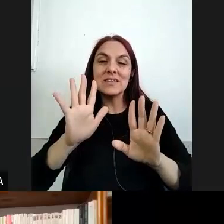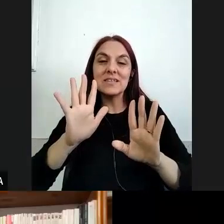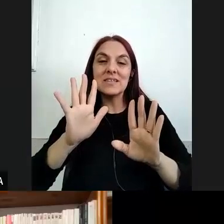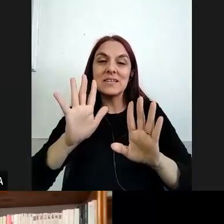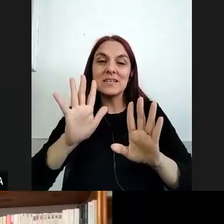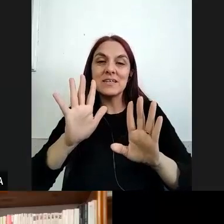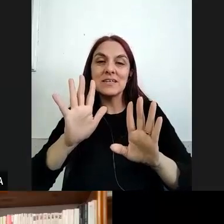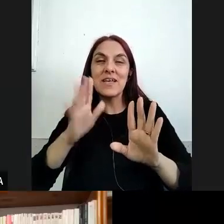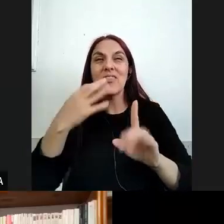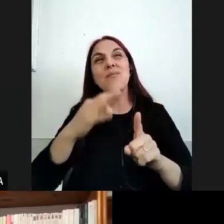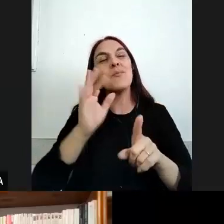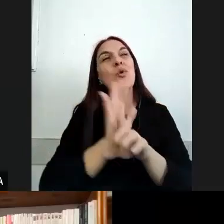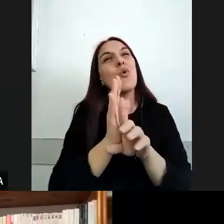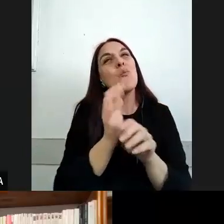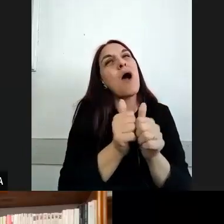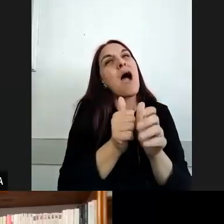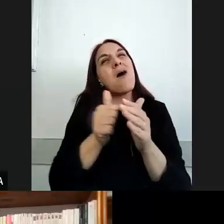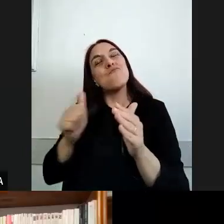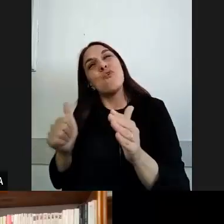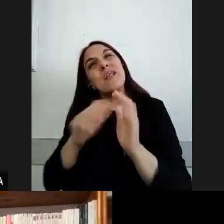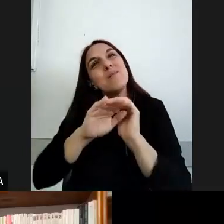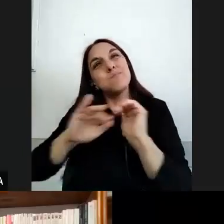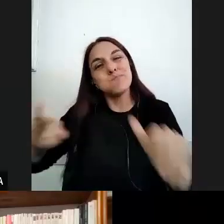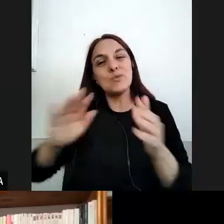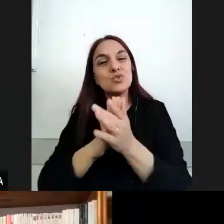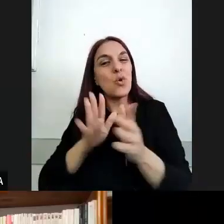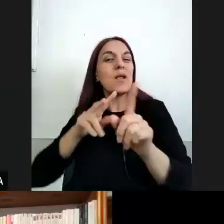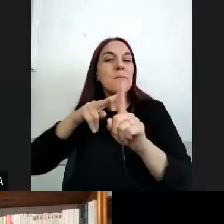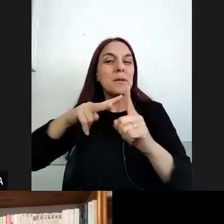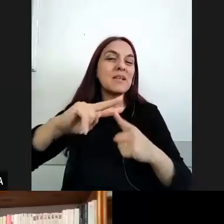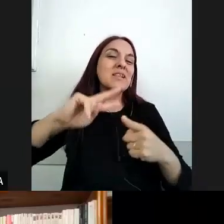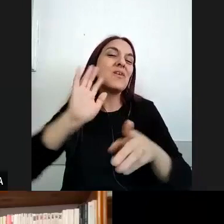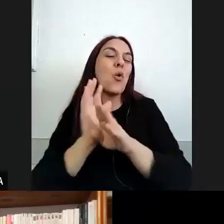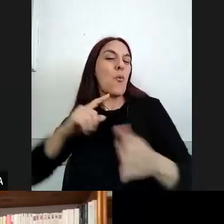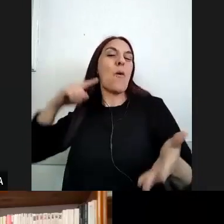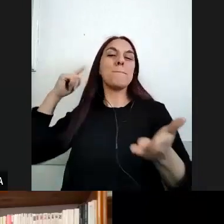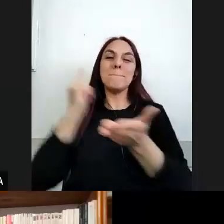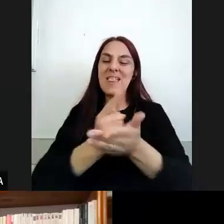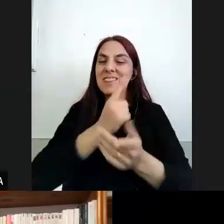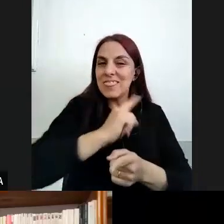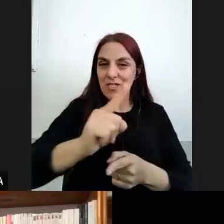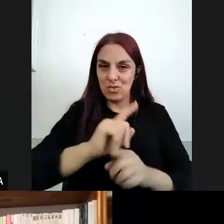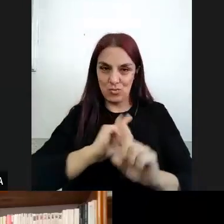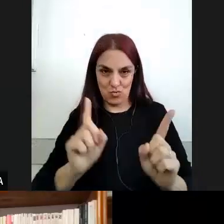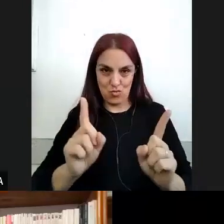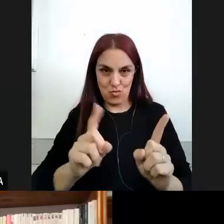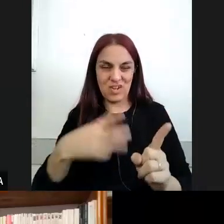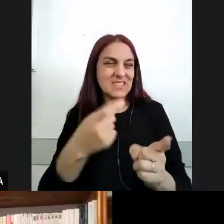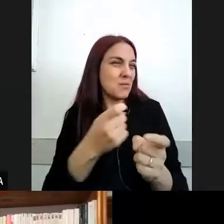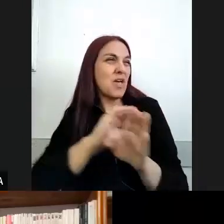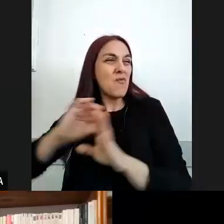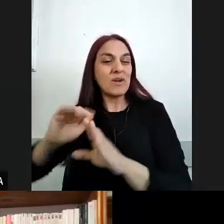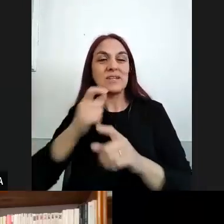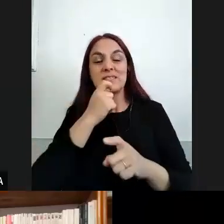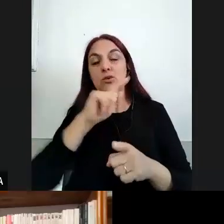apartarnos de aquellas perspectivas que la reinstalan como un mandato justamente digamos si transformamos